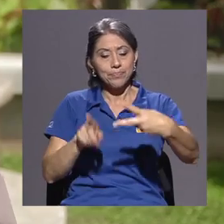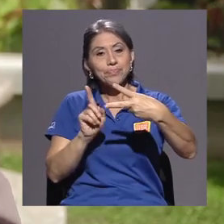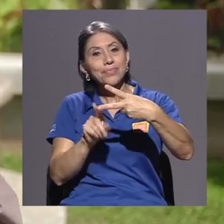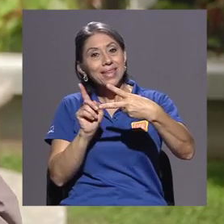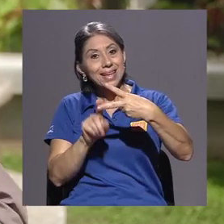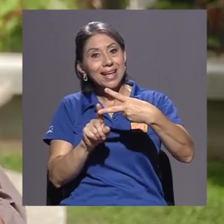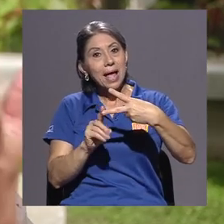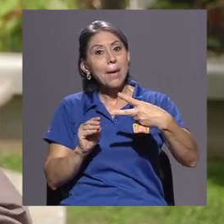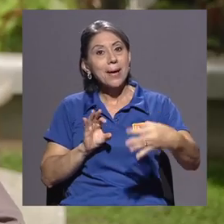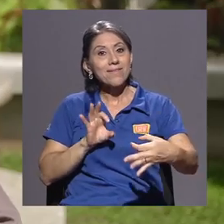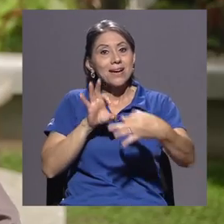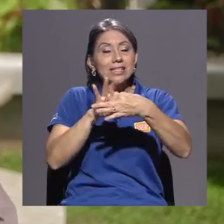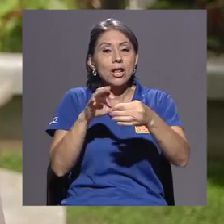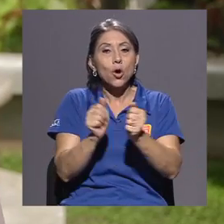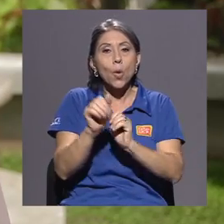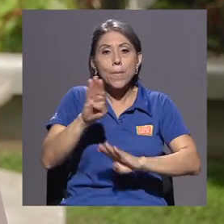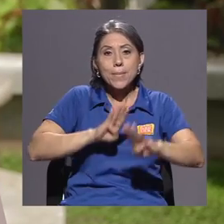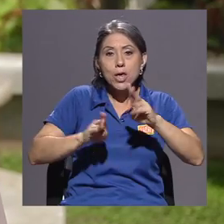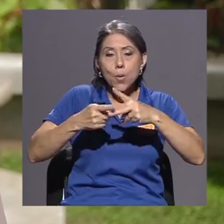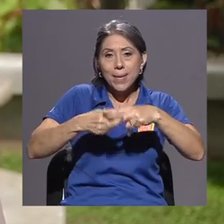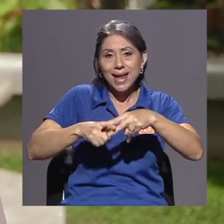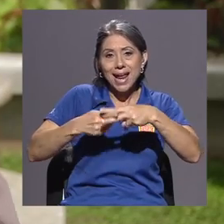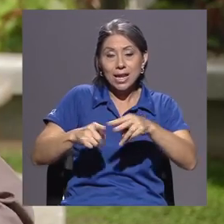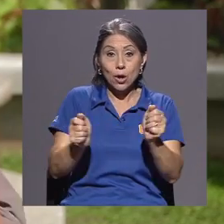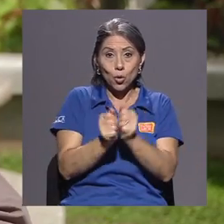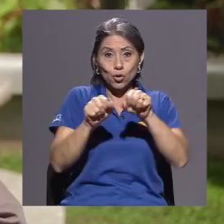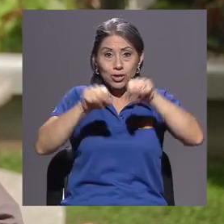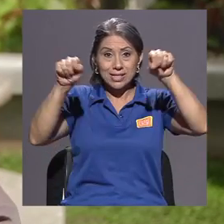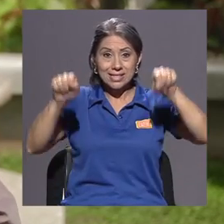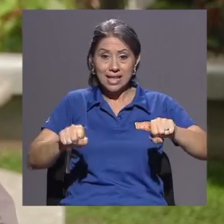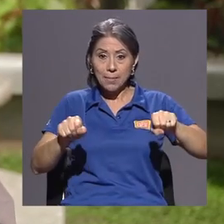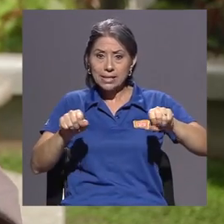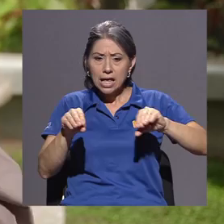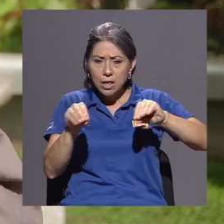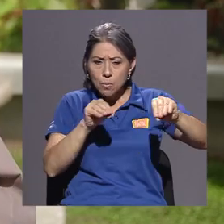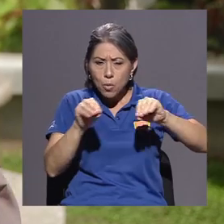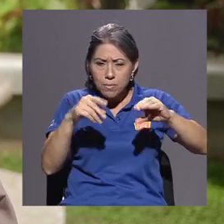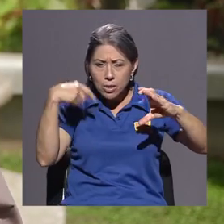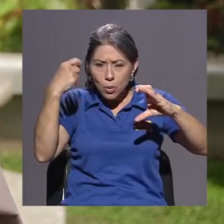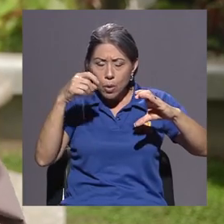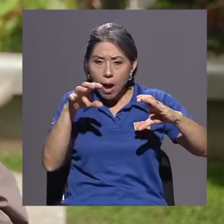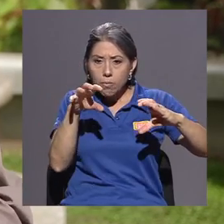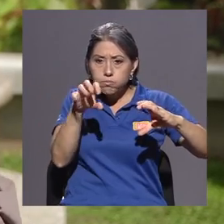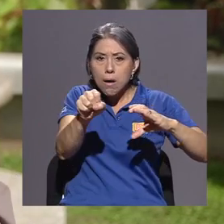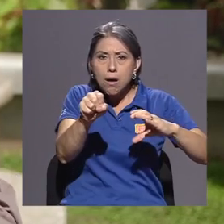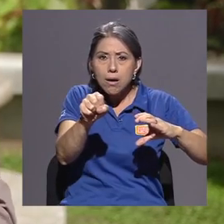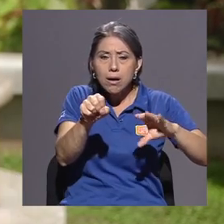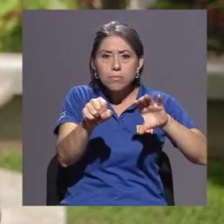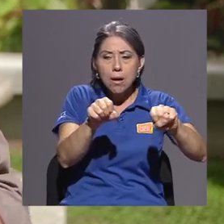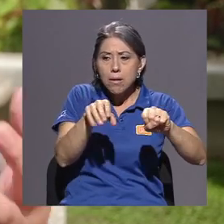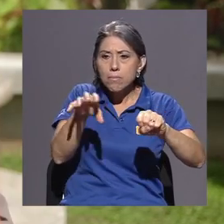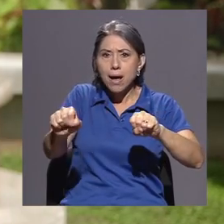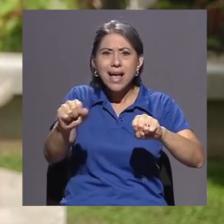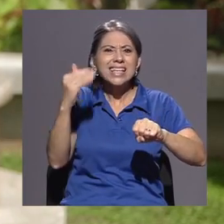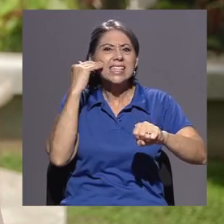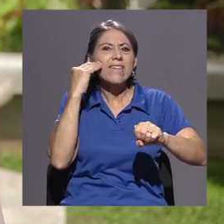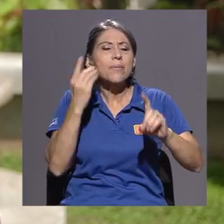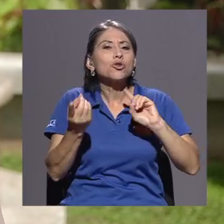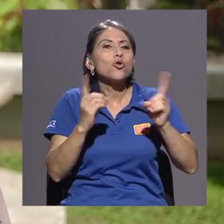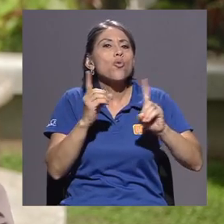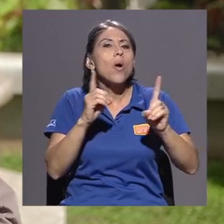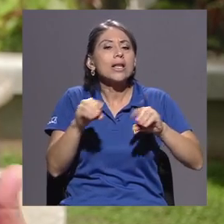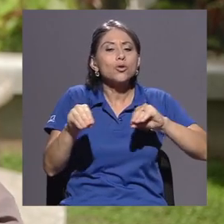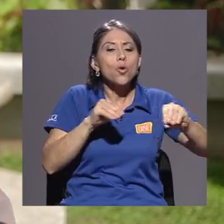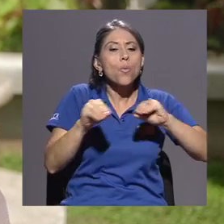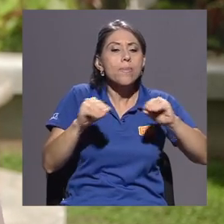la parte más relacionada con biomecánica, en donde con sistemas de captura de movimiento sabemos cuáles son los ángulos y posiciones de las articulaciones del cuerpo